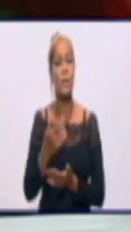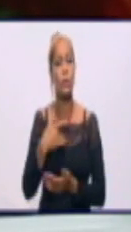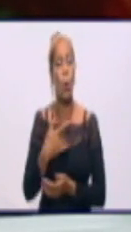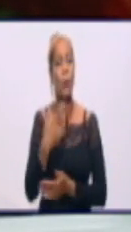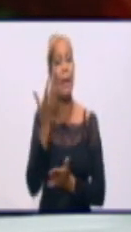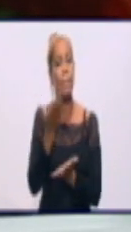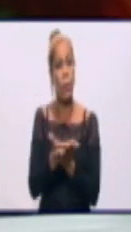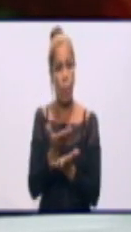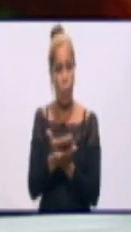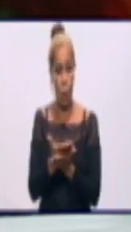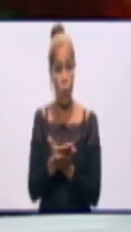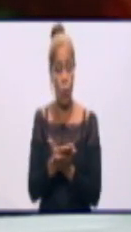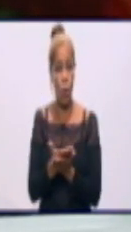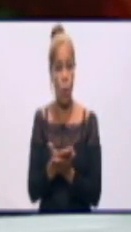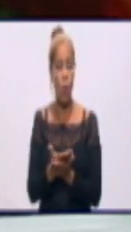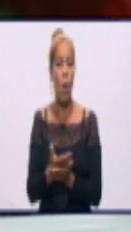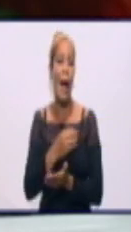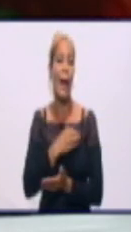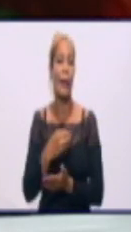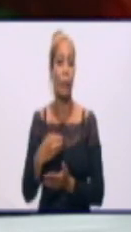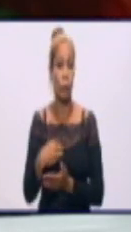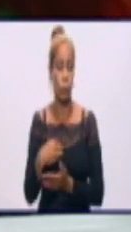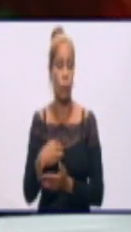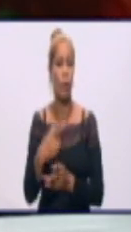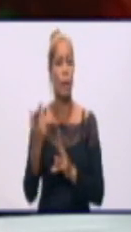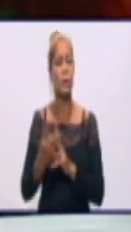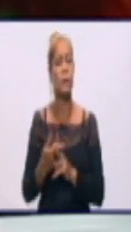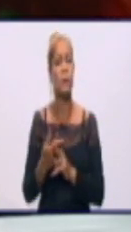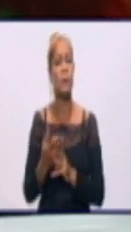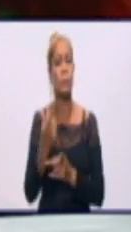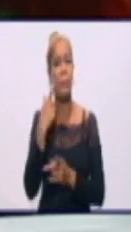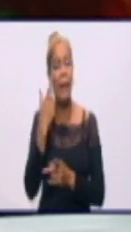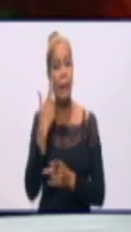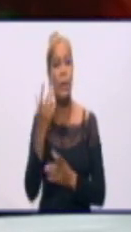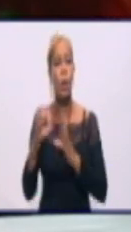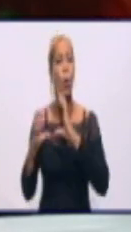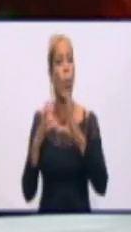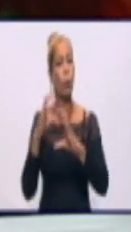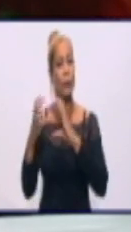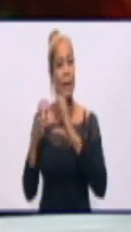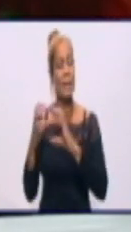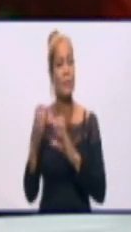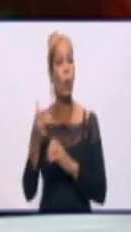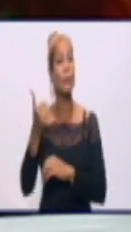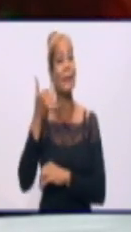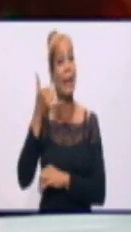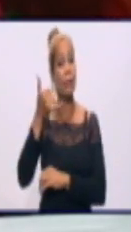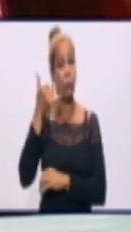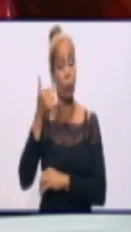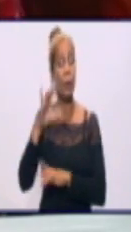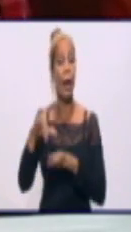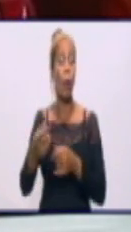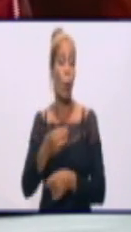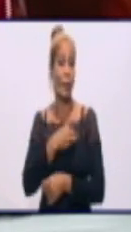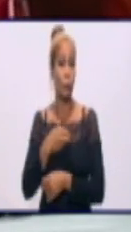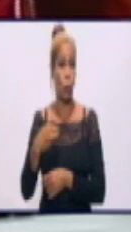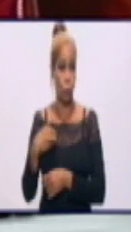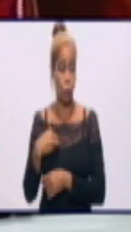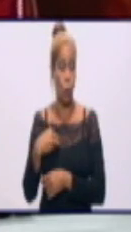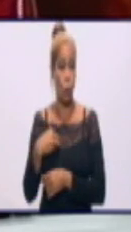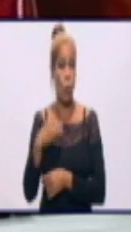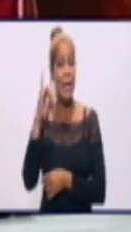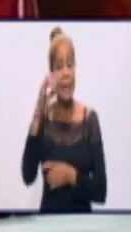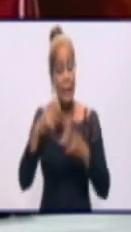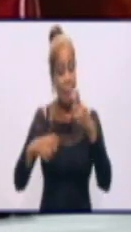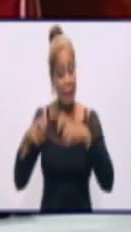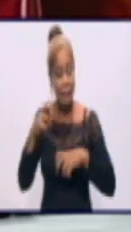Kenia hacer un alto en la conversación y establecer comunicación telefónica con el doctor Reynel Marrón González, investigador